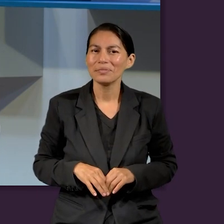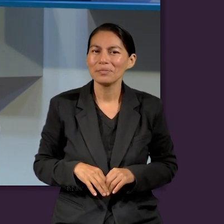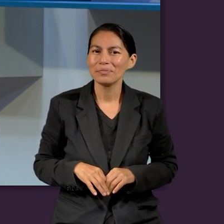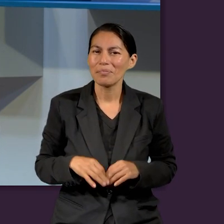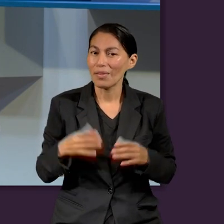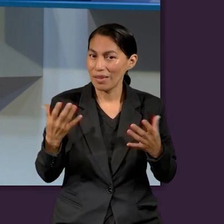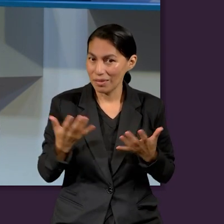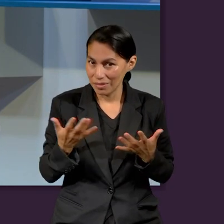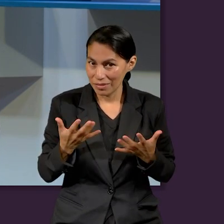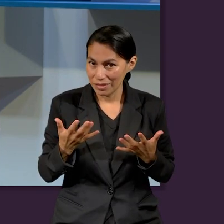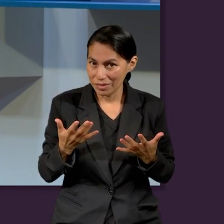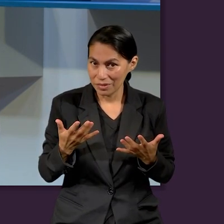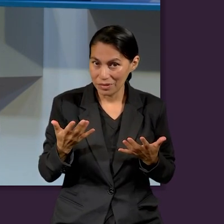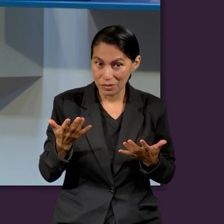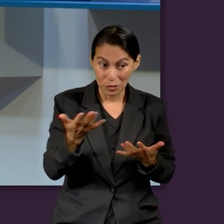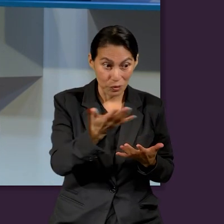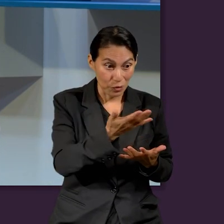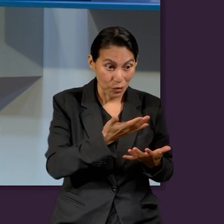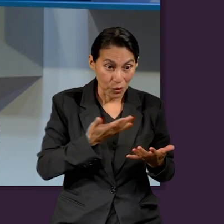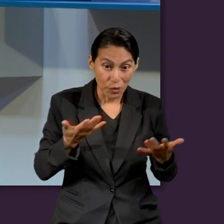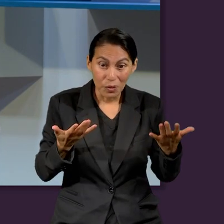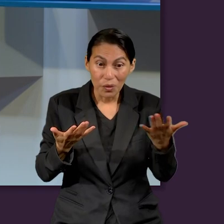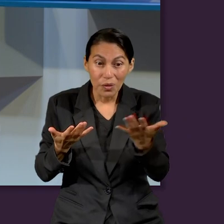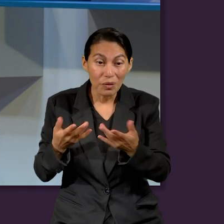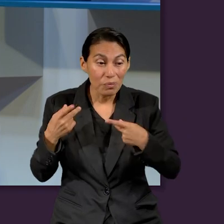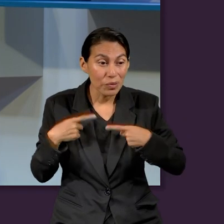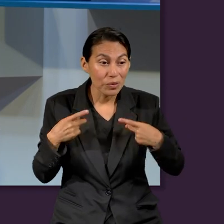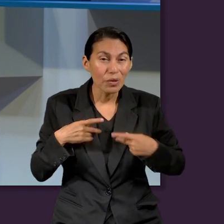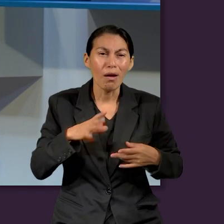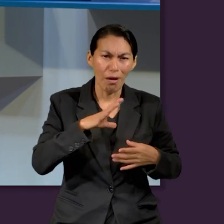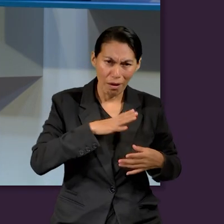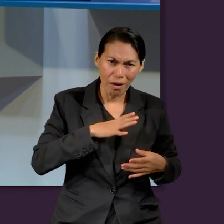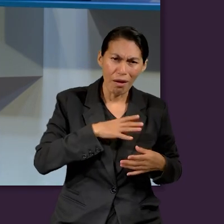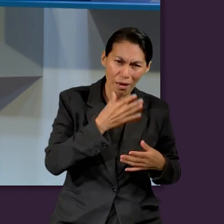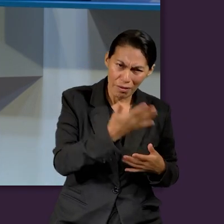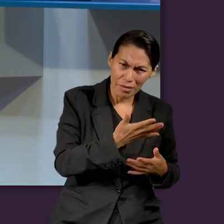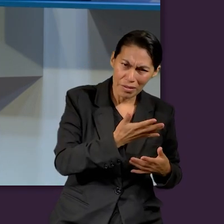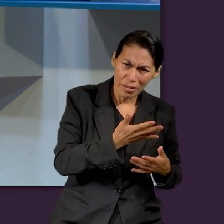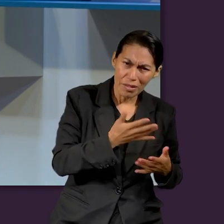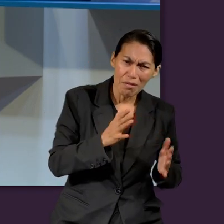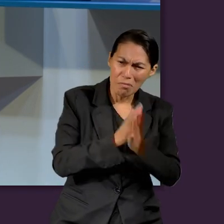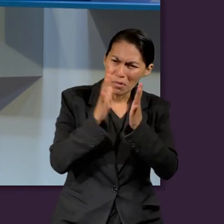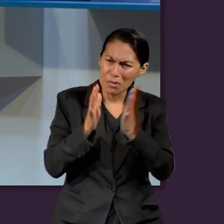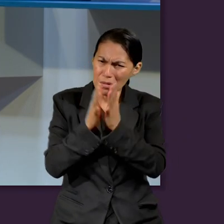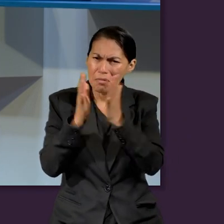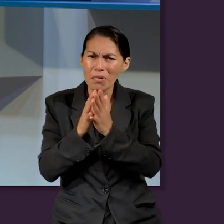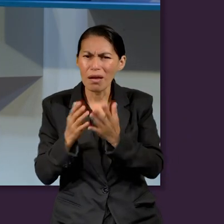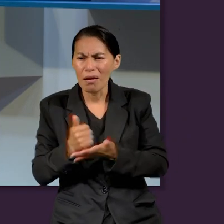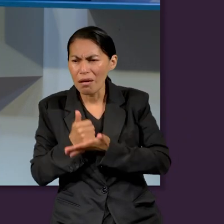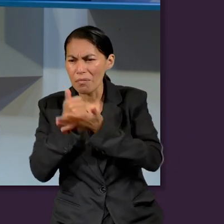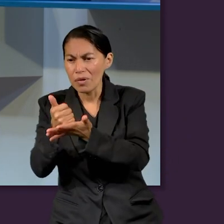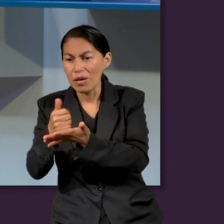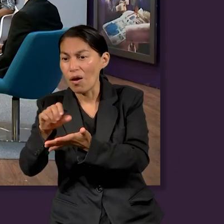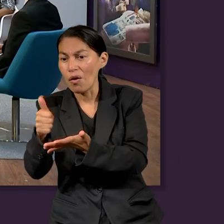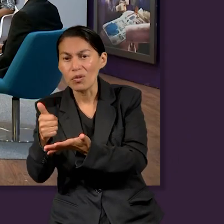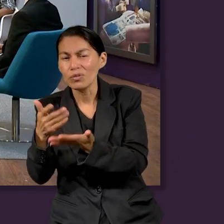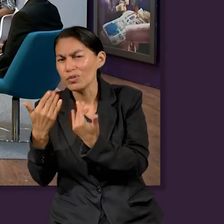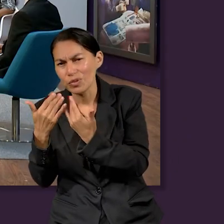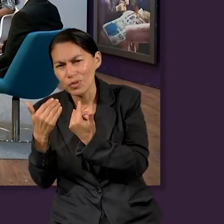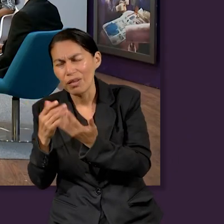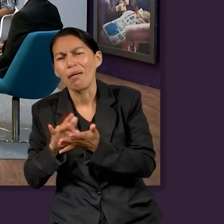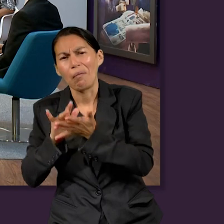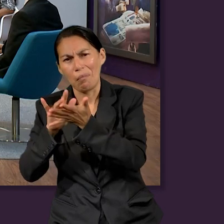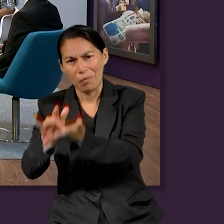poder hacer participar a aquellos que tienen el recurso para que se involucren